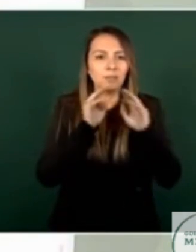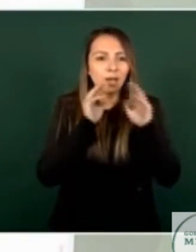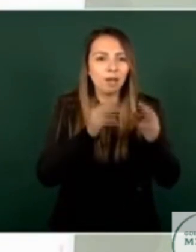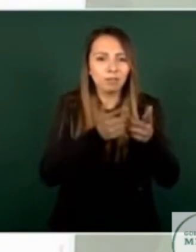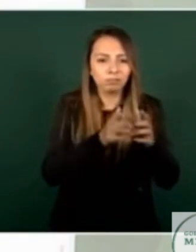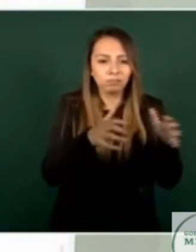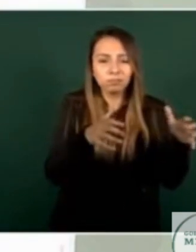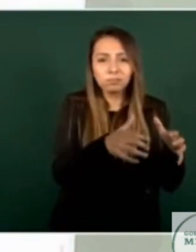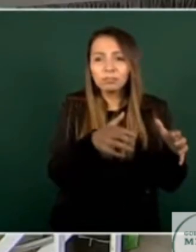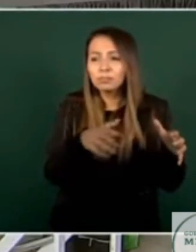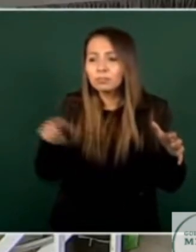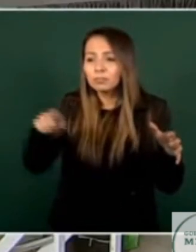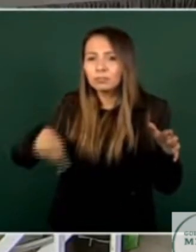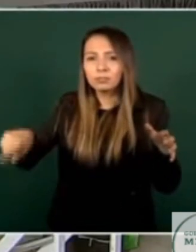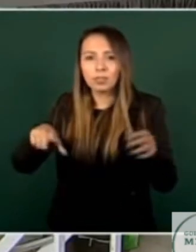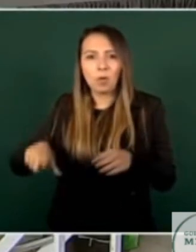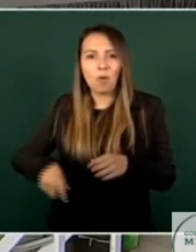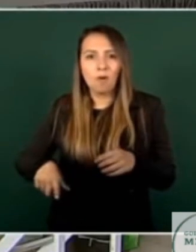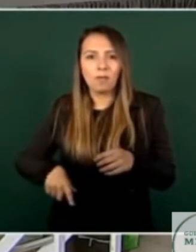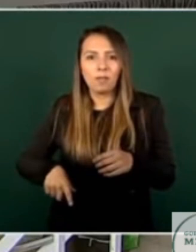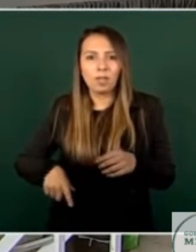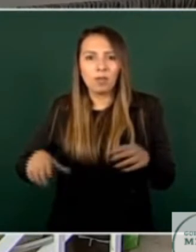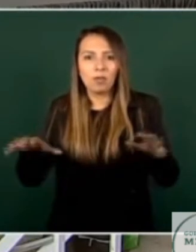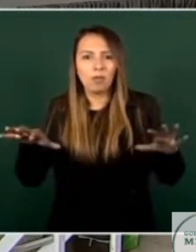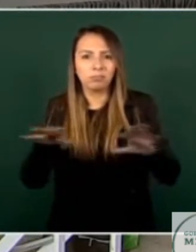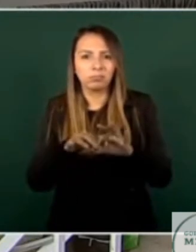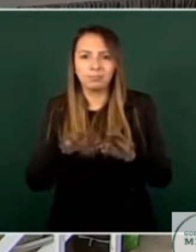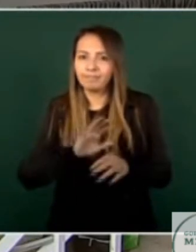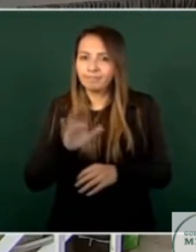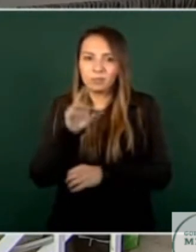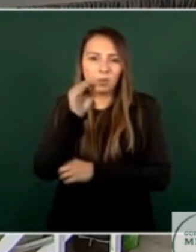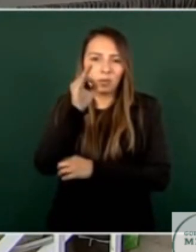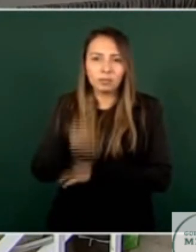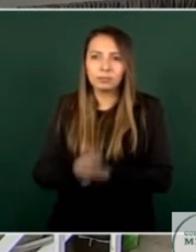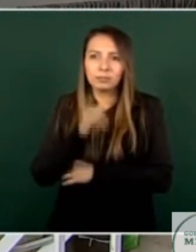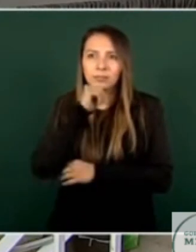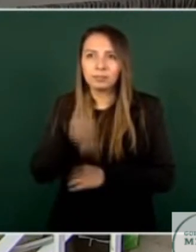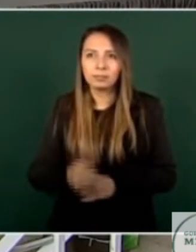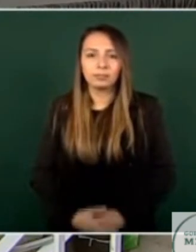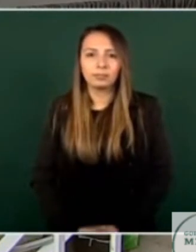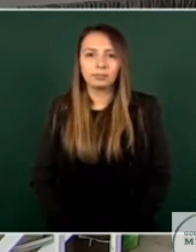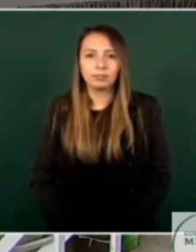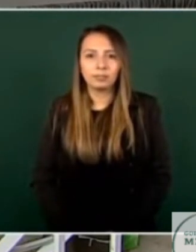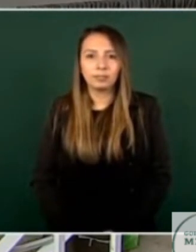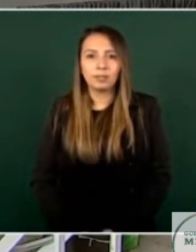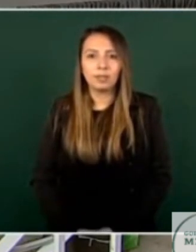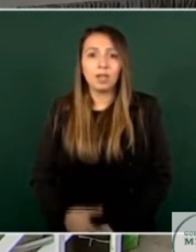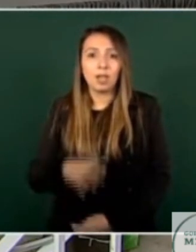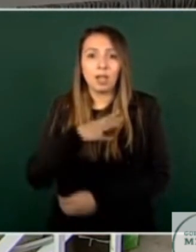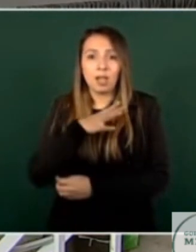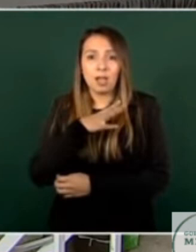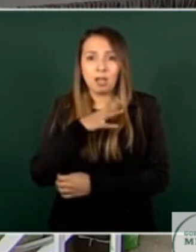y el crimen miren esta dame